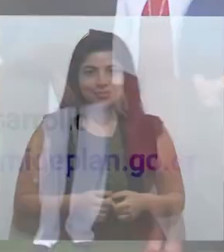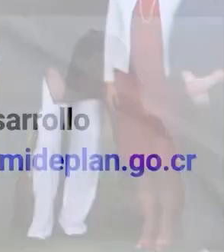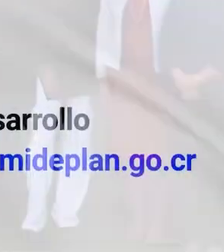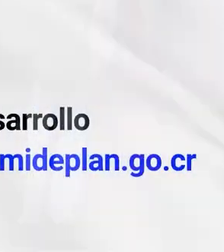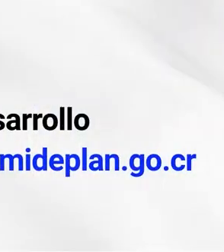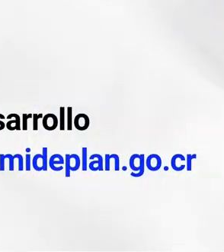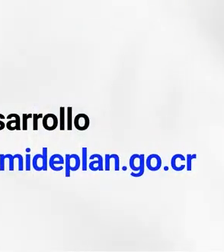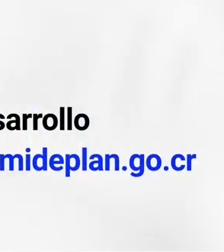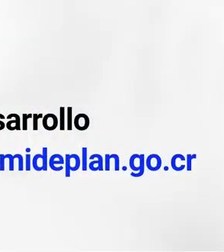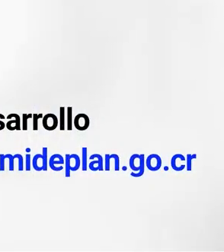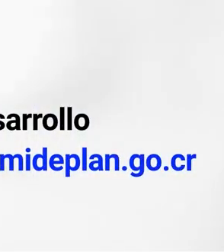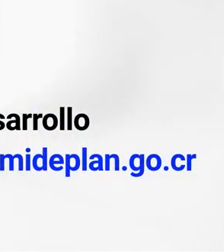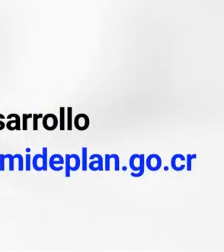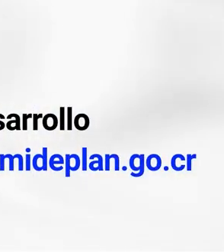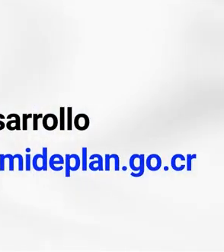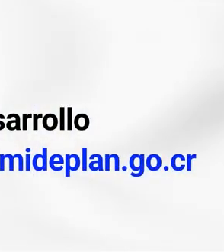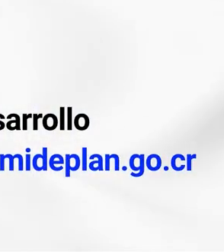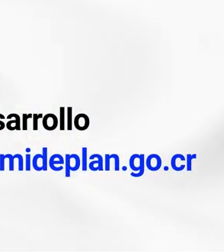Cuida en rear.